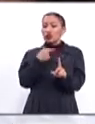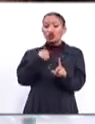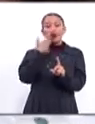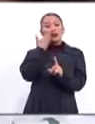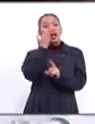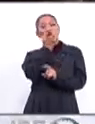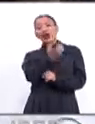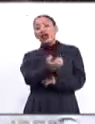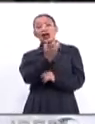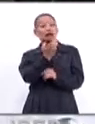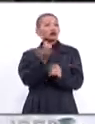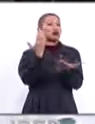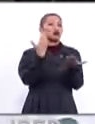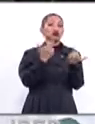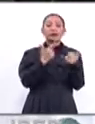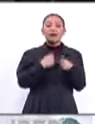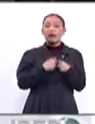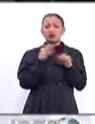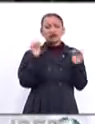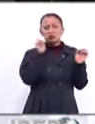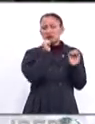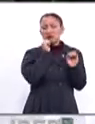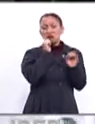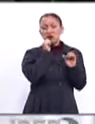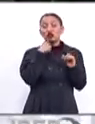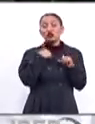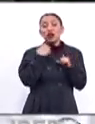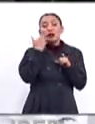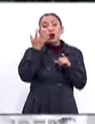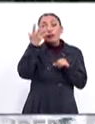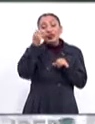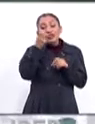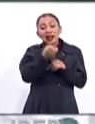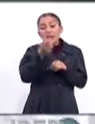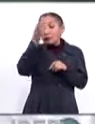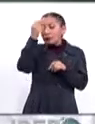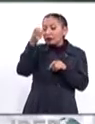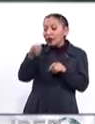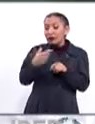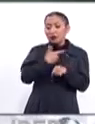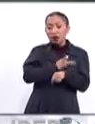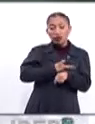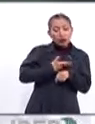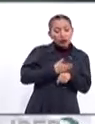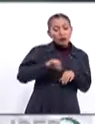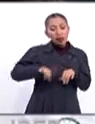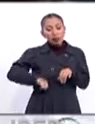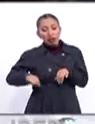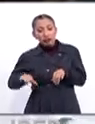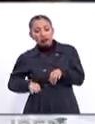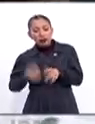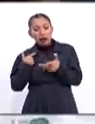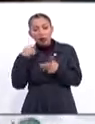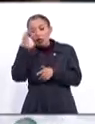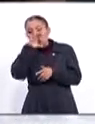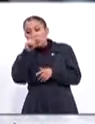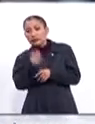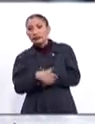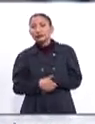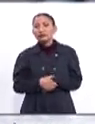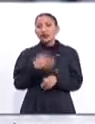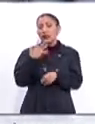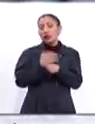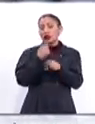de yo quiero ser algo en la vida, no. Yo quiero aprender las cosas que me gustan, que me inquietan, que me dan curiosidad.